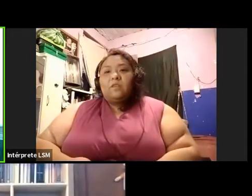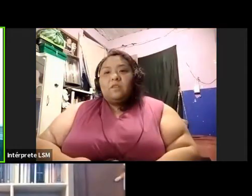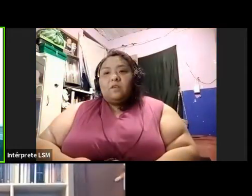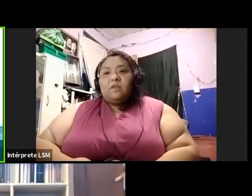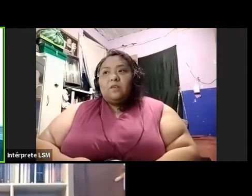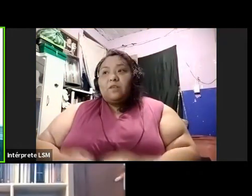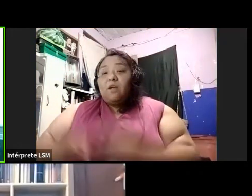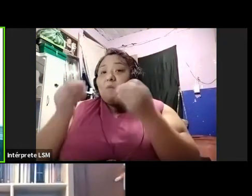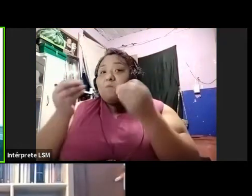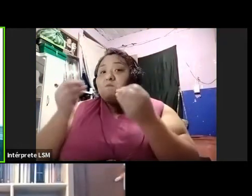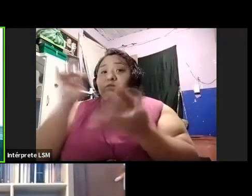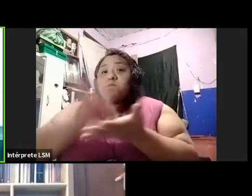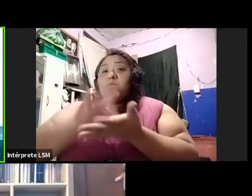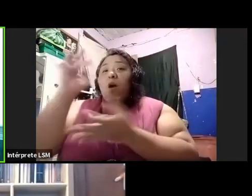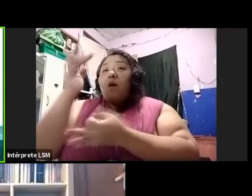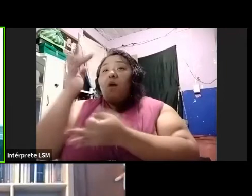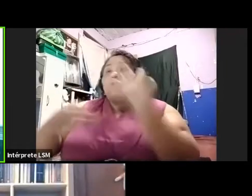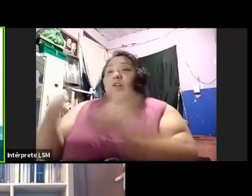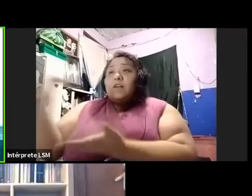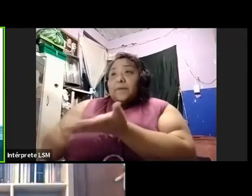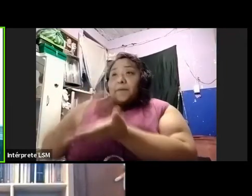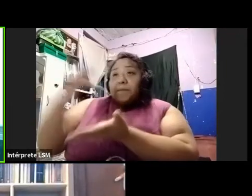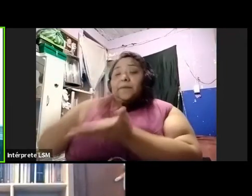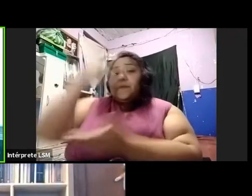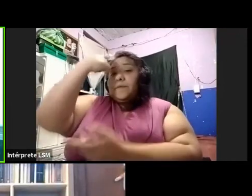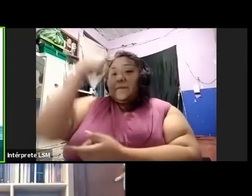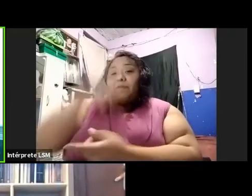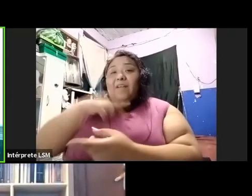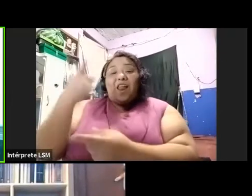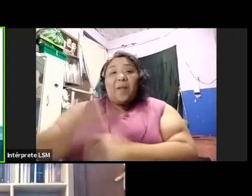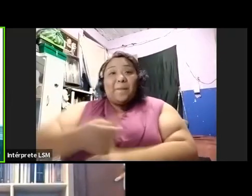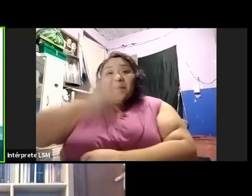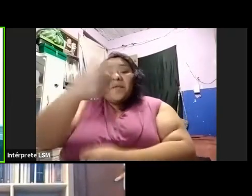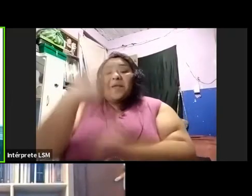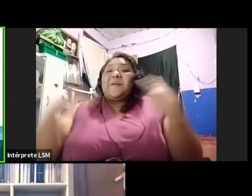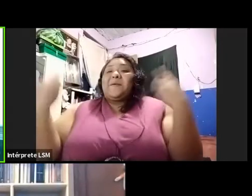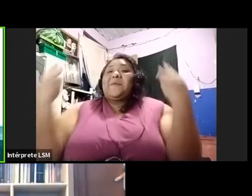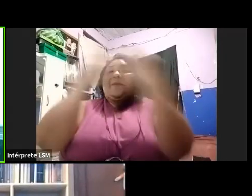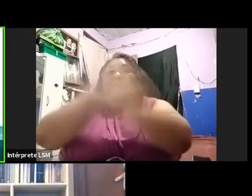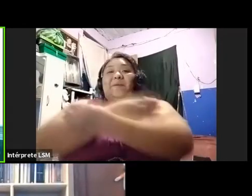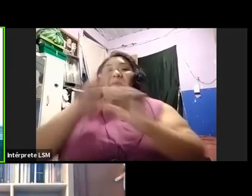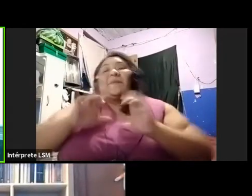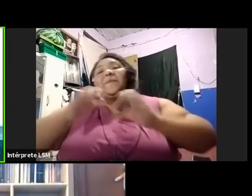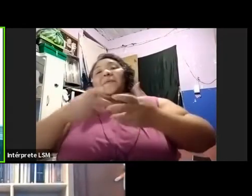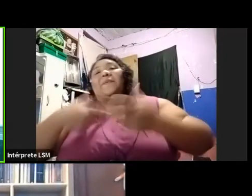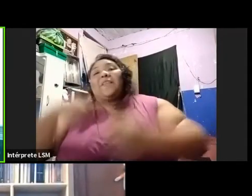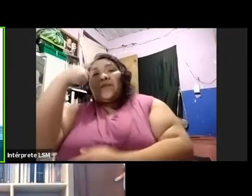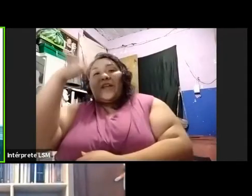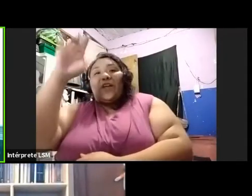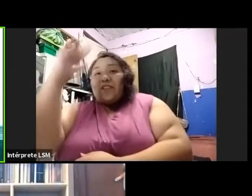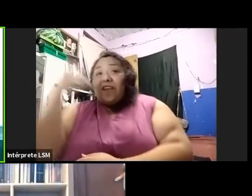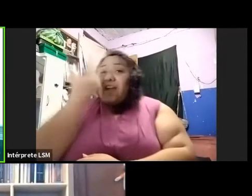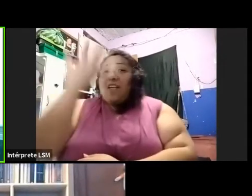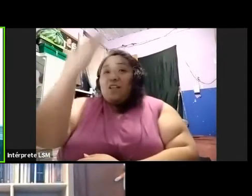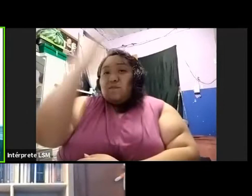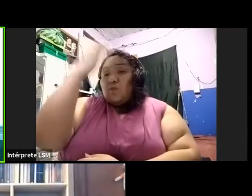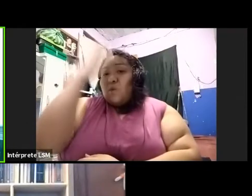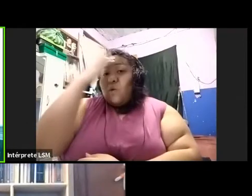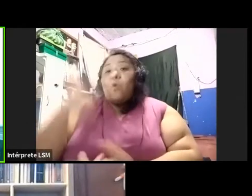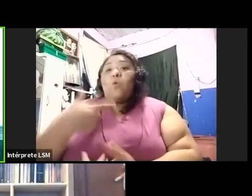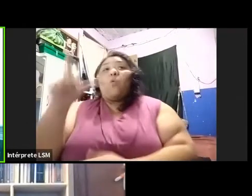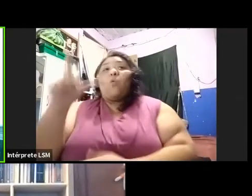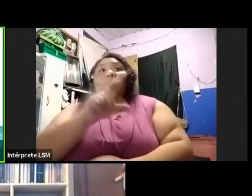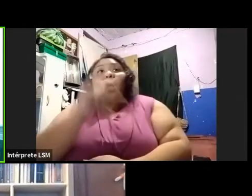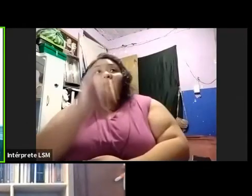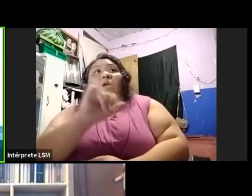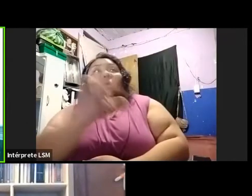nos van dando pues señal de por dónde tenemos que ir, en dónde sí, en dónde no, cuándo sí, cuándo